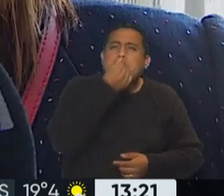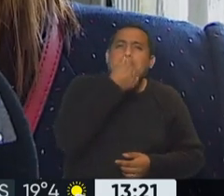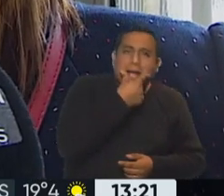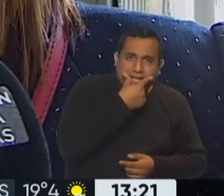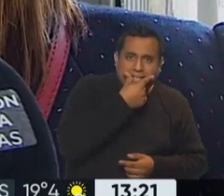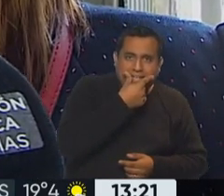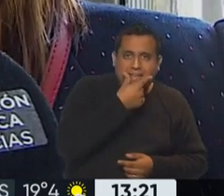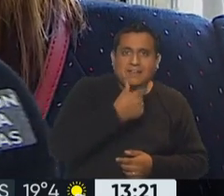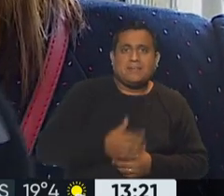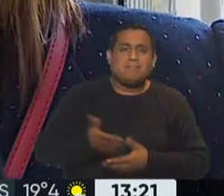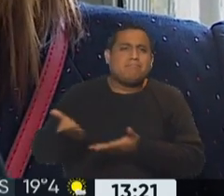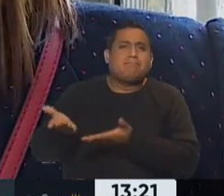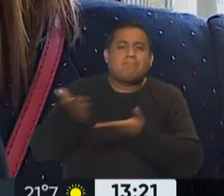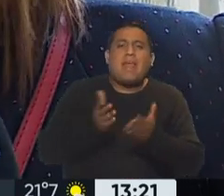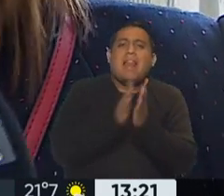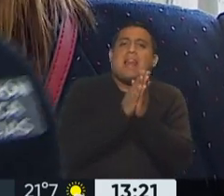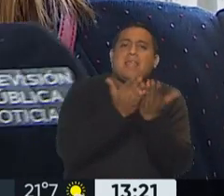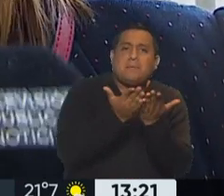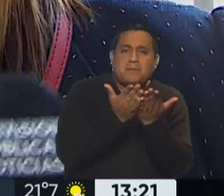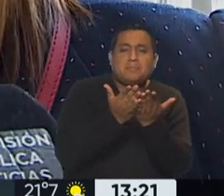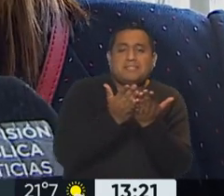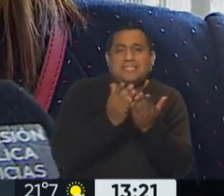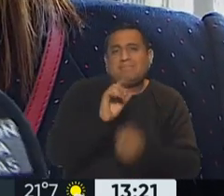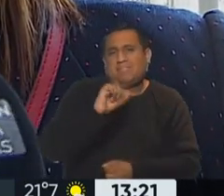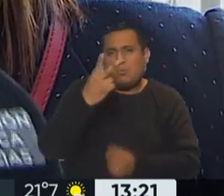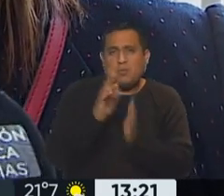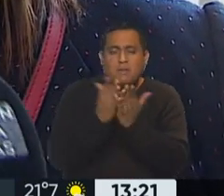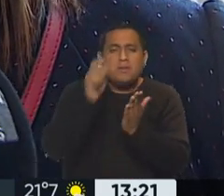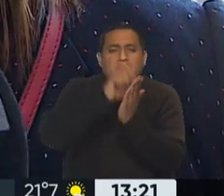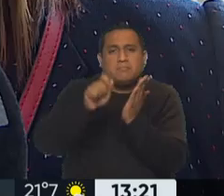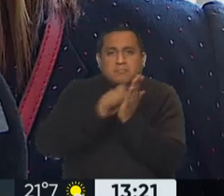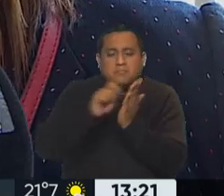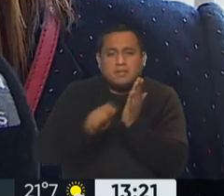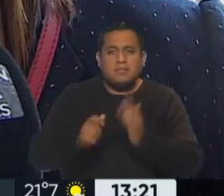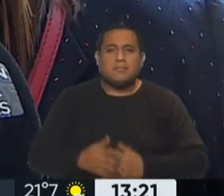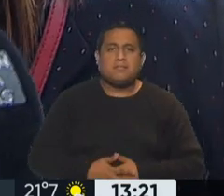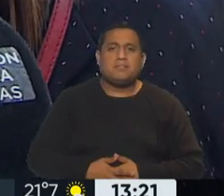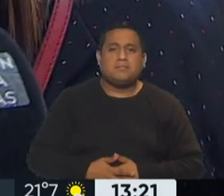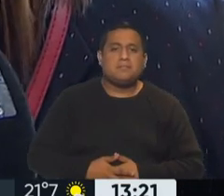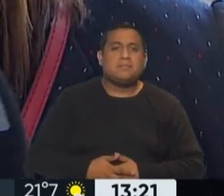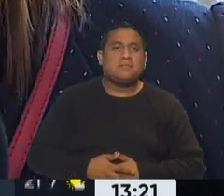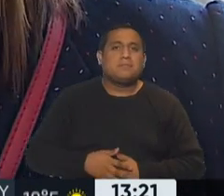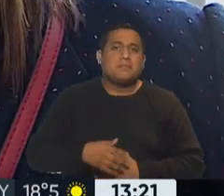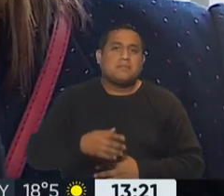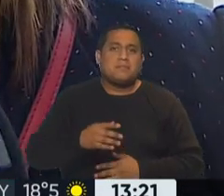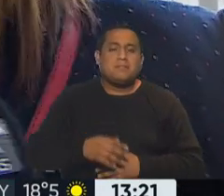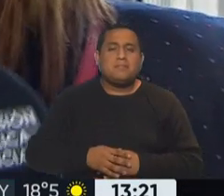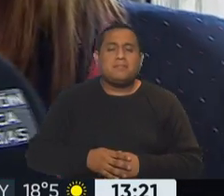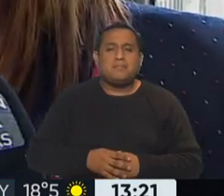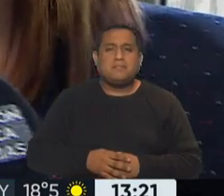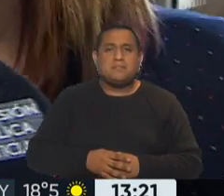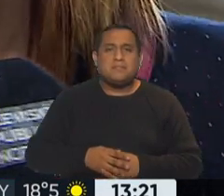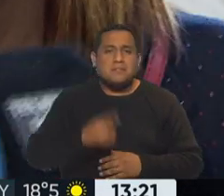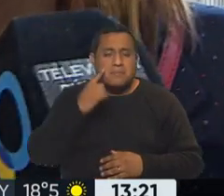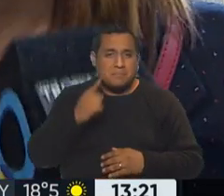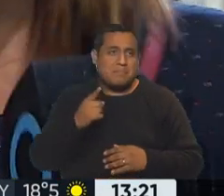presentaba para qué el libro, el segundo libro que escribió el expresidente de la nación, en un acto donde estaban, bueno, invitados todos los dirigentes